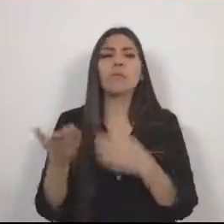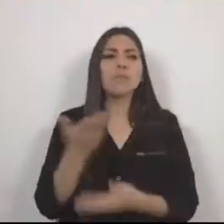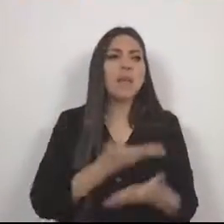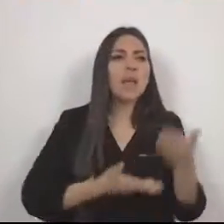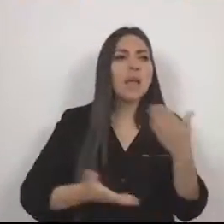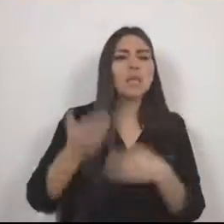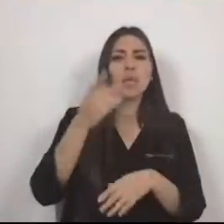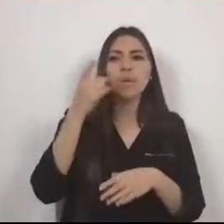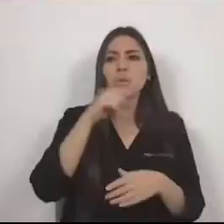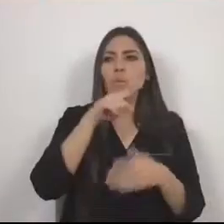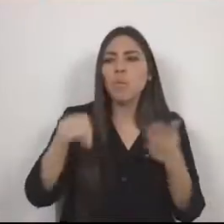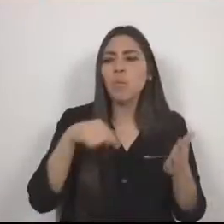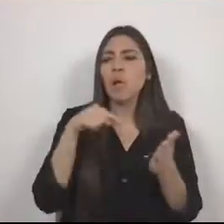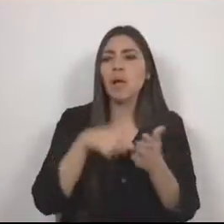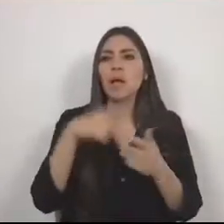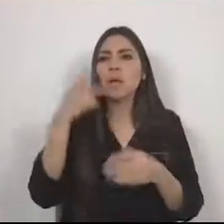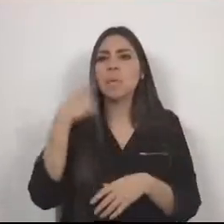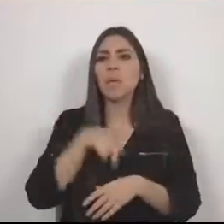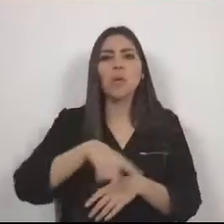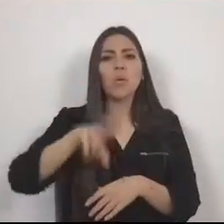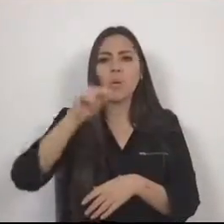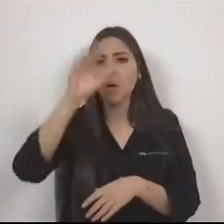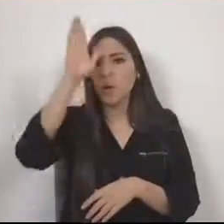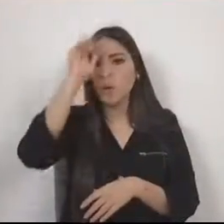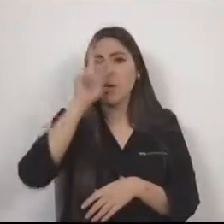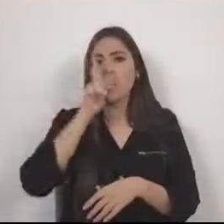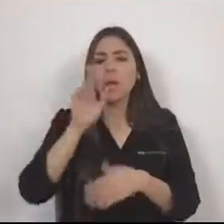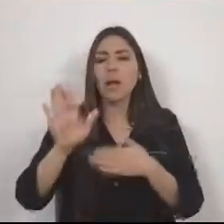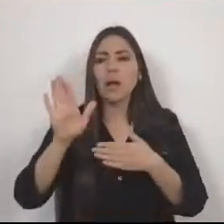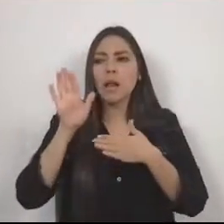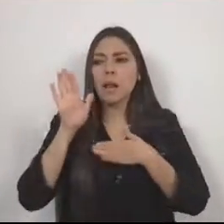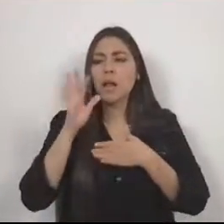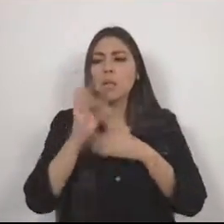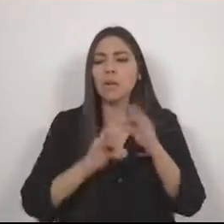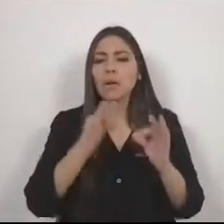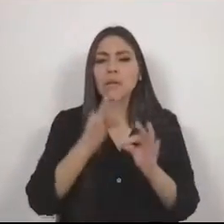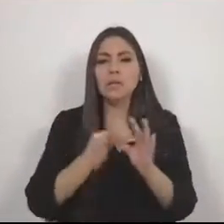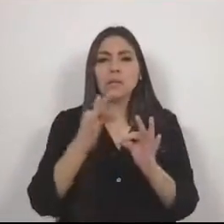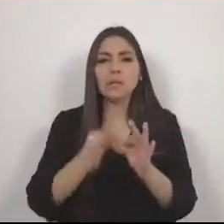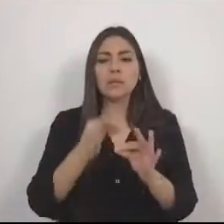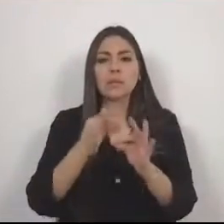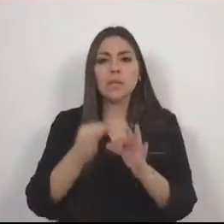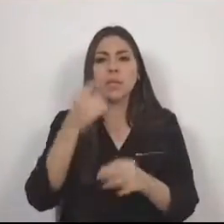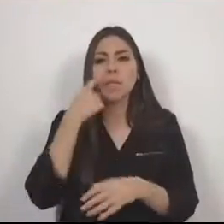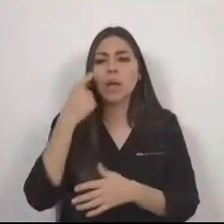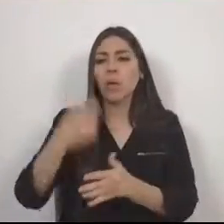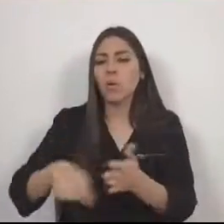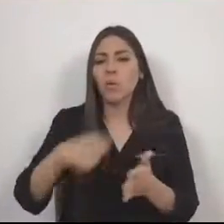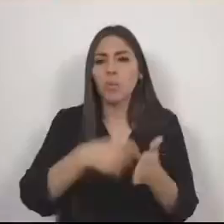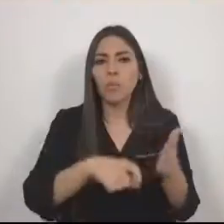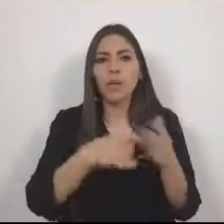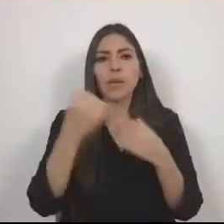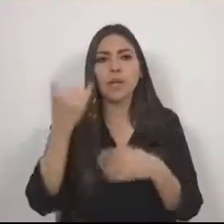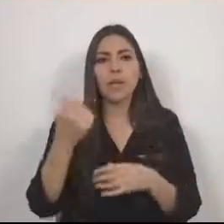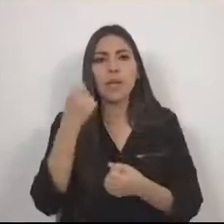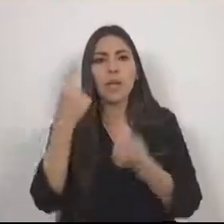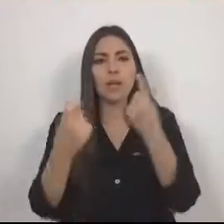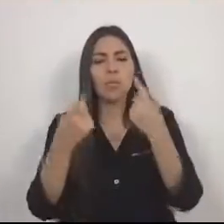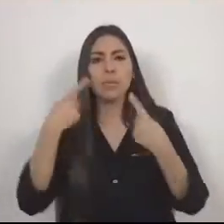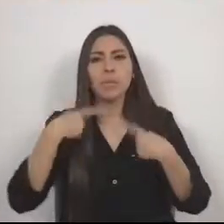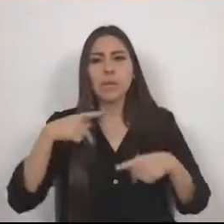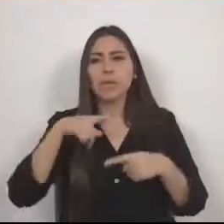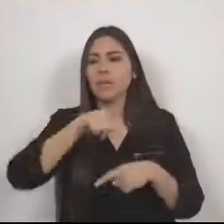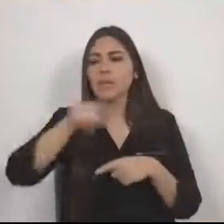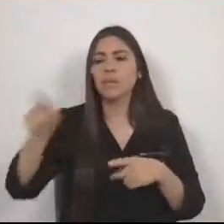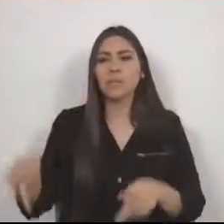ocupan de cumplir con los compromisos de dichas adquisiciones que acarrea. Por su parte, los proveedores que en ánimo de